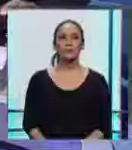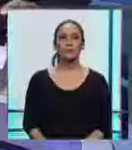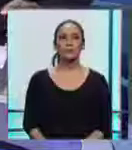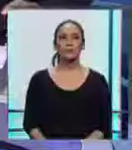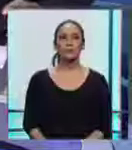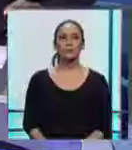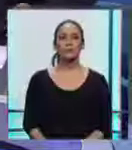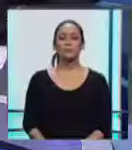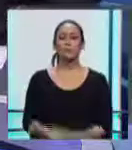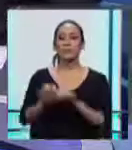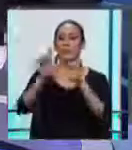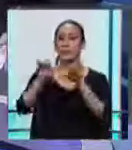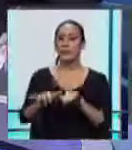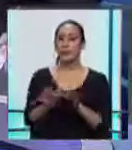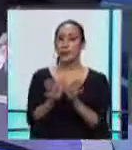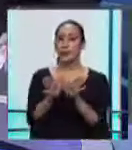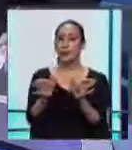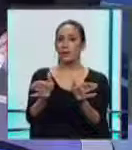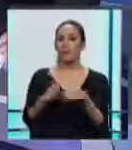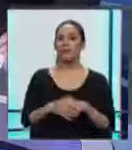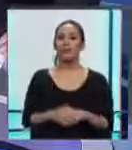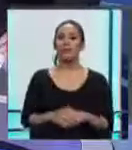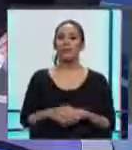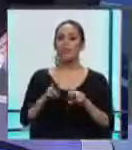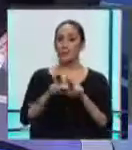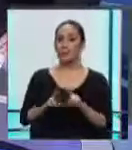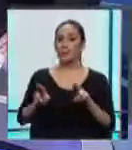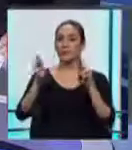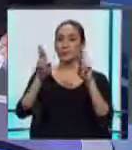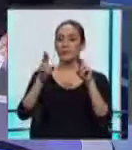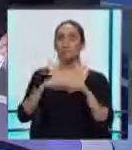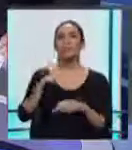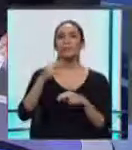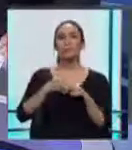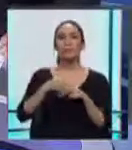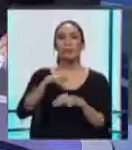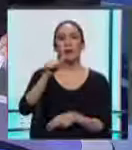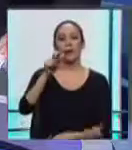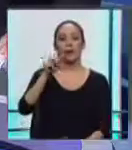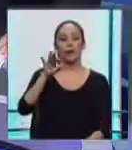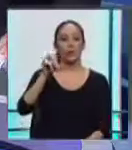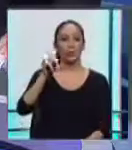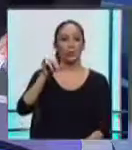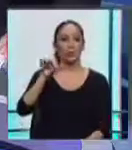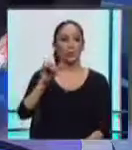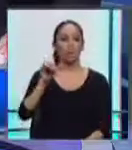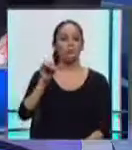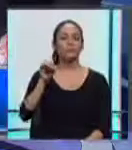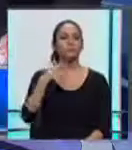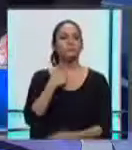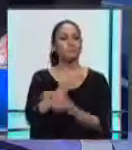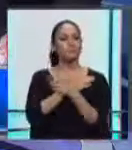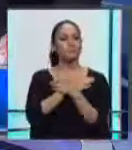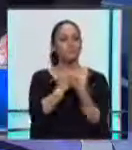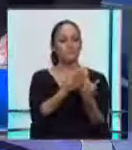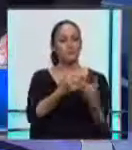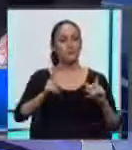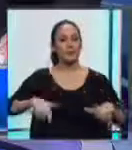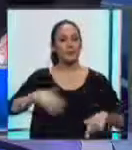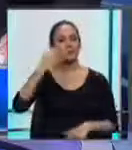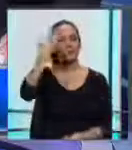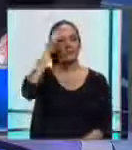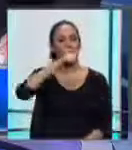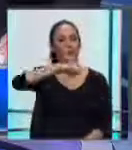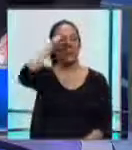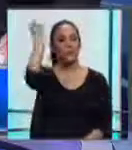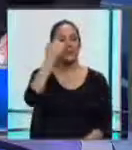Amigos, el secretario general de las Naciones Unidas, Antonio Gutiérrez, felicitó al señor Lenín Moreno por su triunfo en el